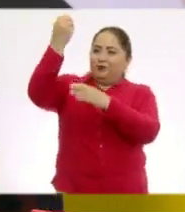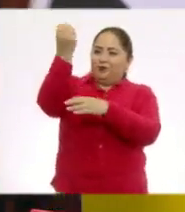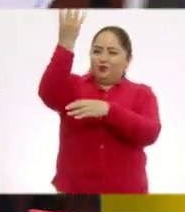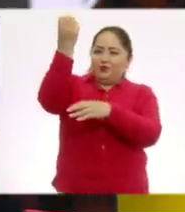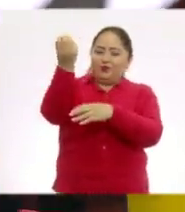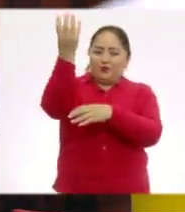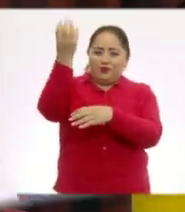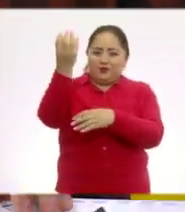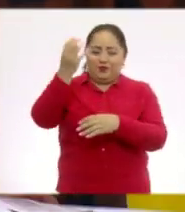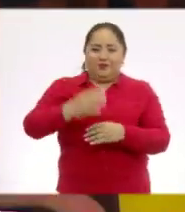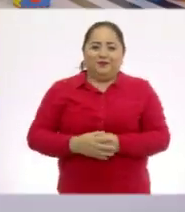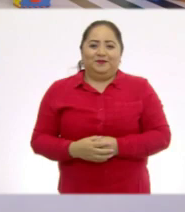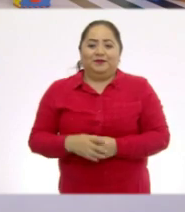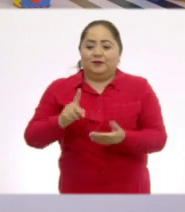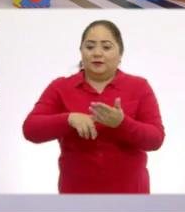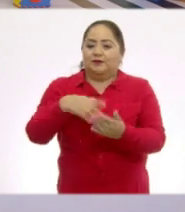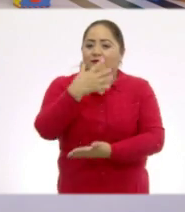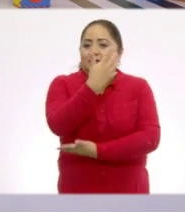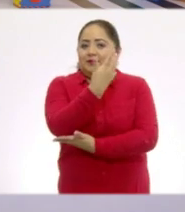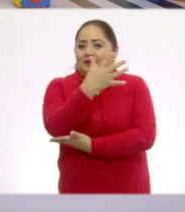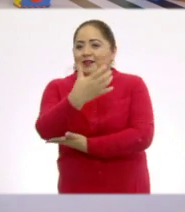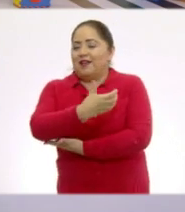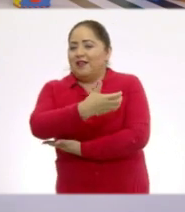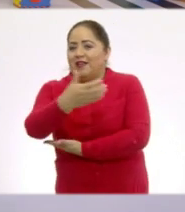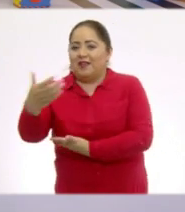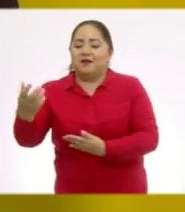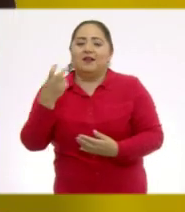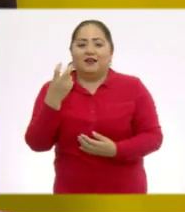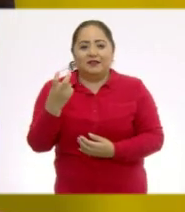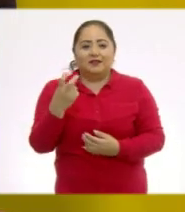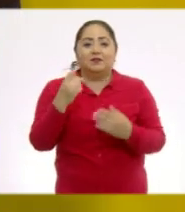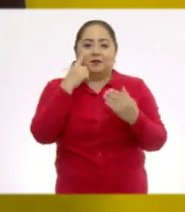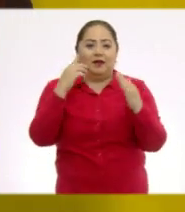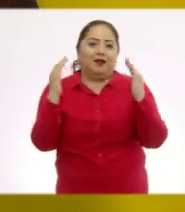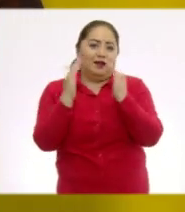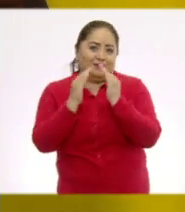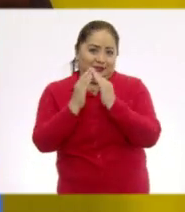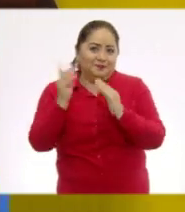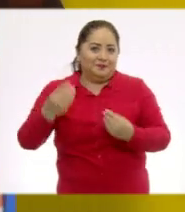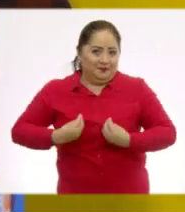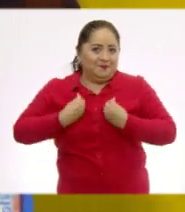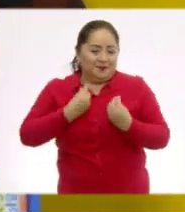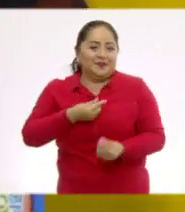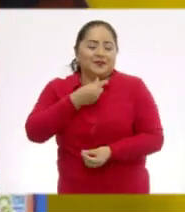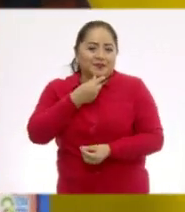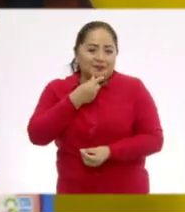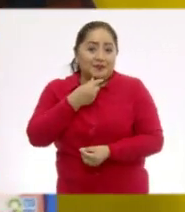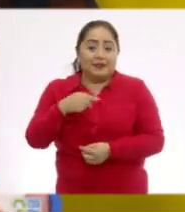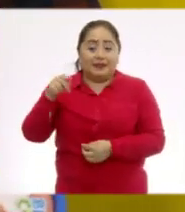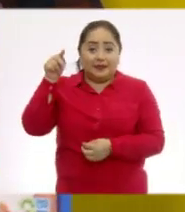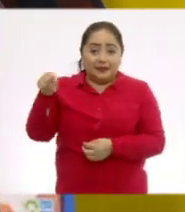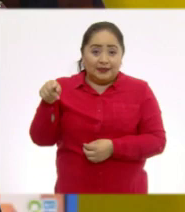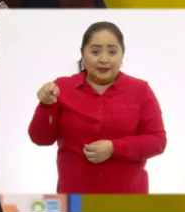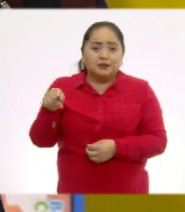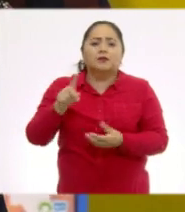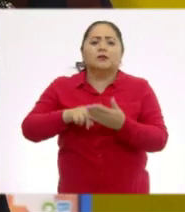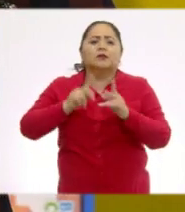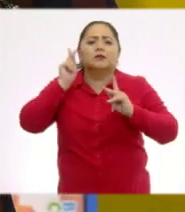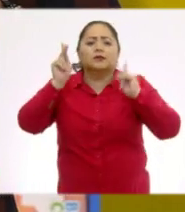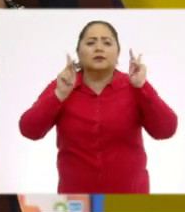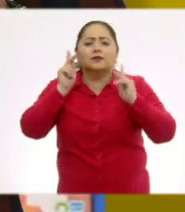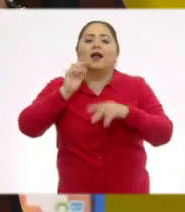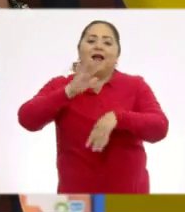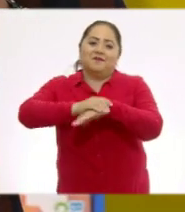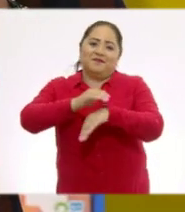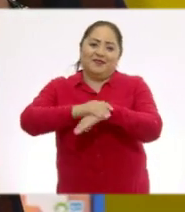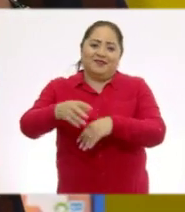medio de un bosque. Fin del cuento. Esta la casita donde vive Paloma y ahí era visitada por sus